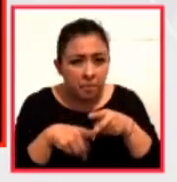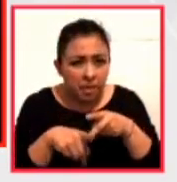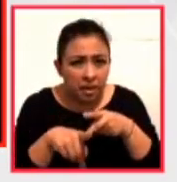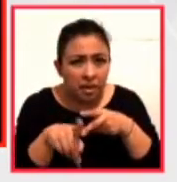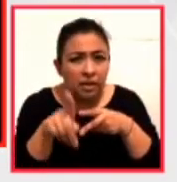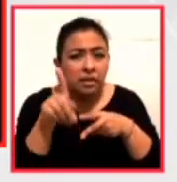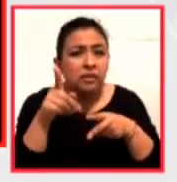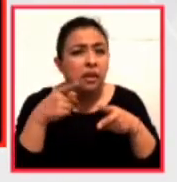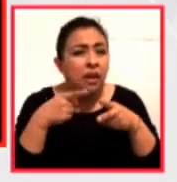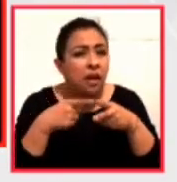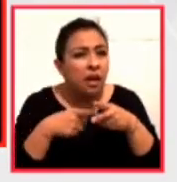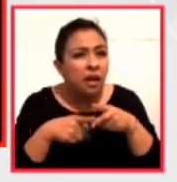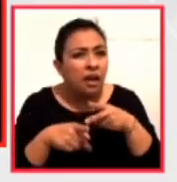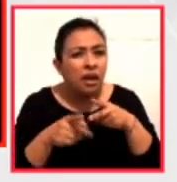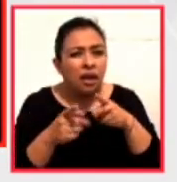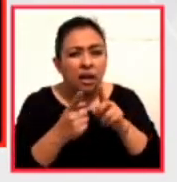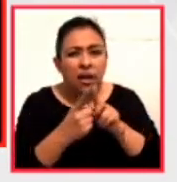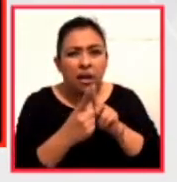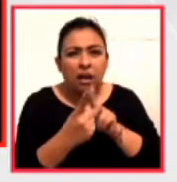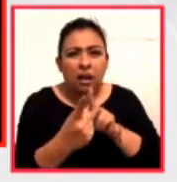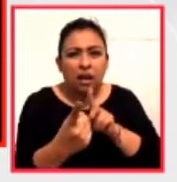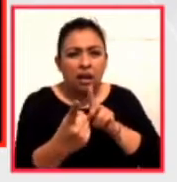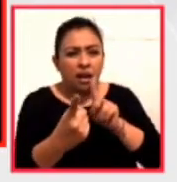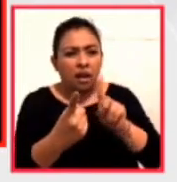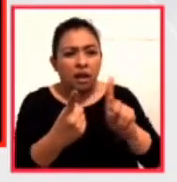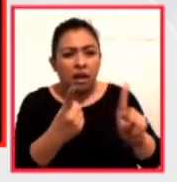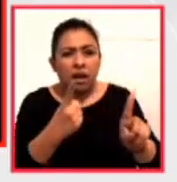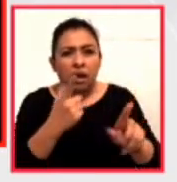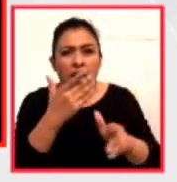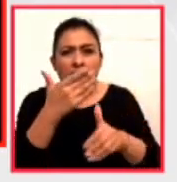limpieza, distancia, desaceleración.